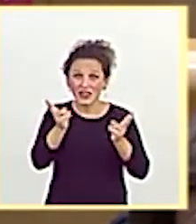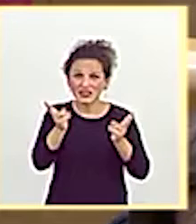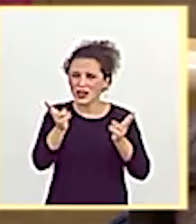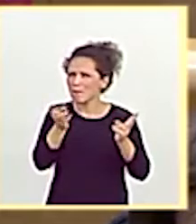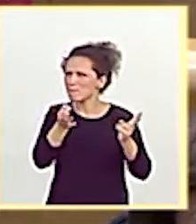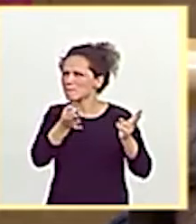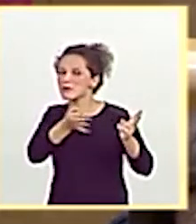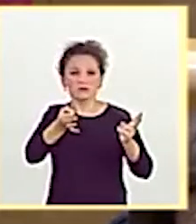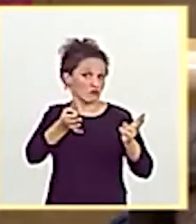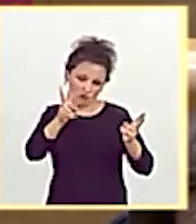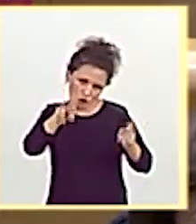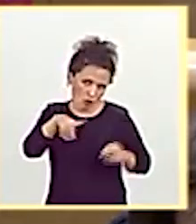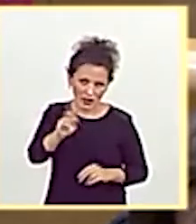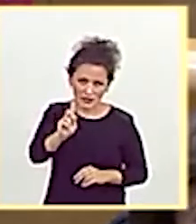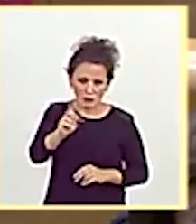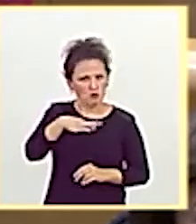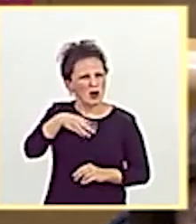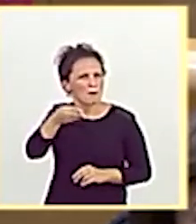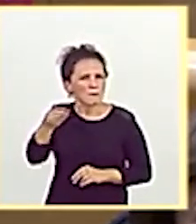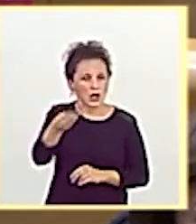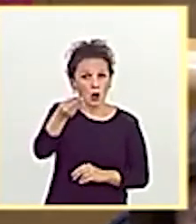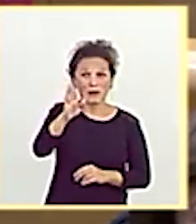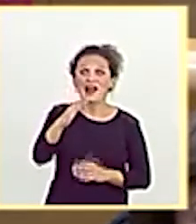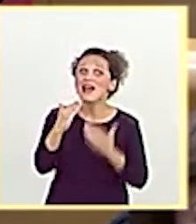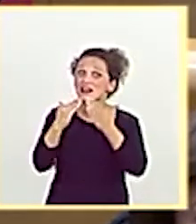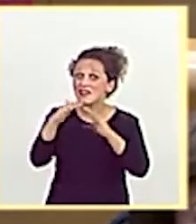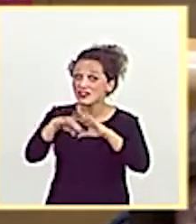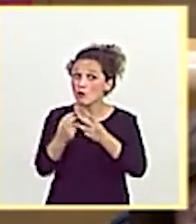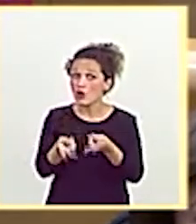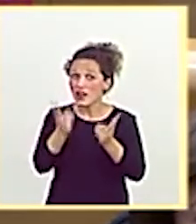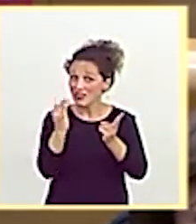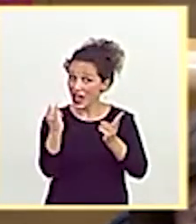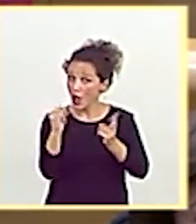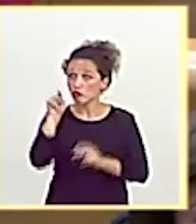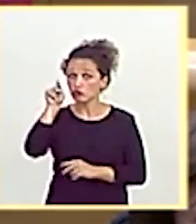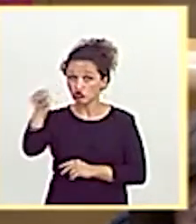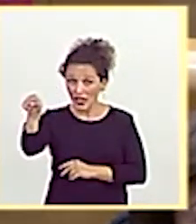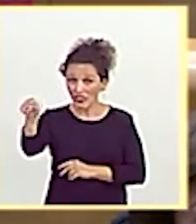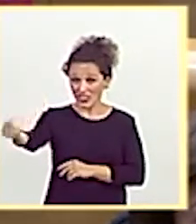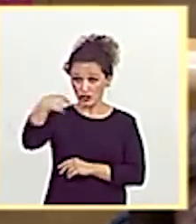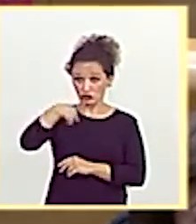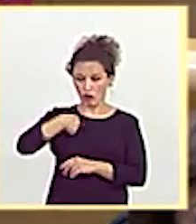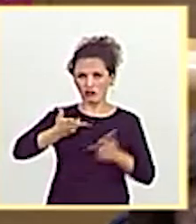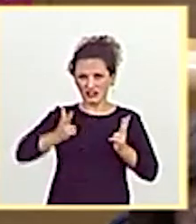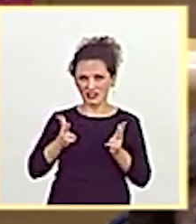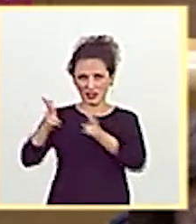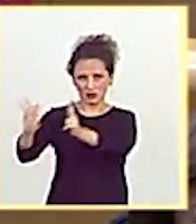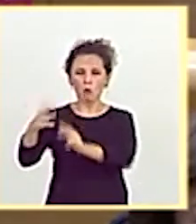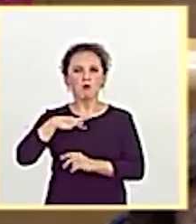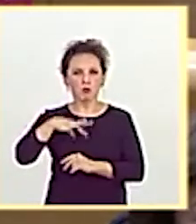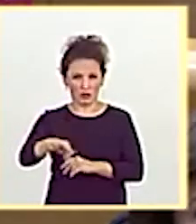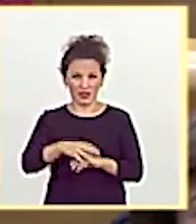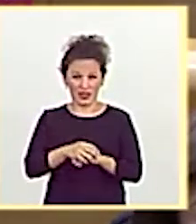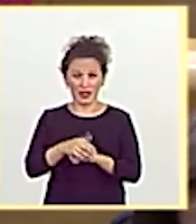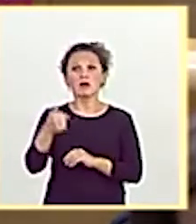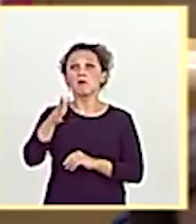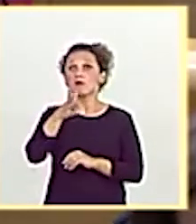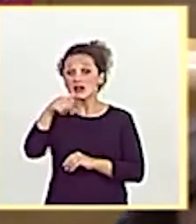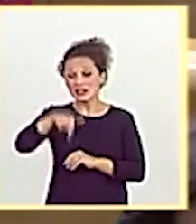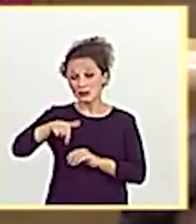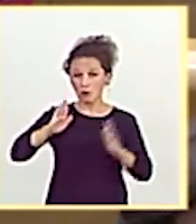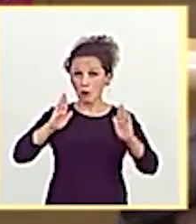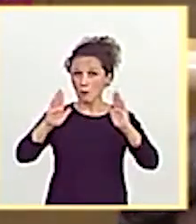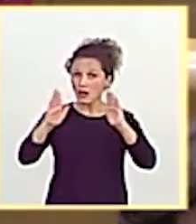muy mejorable. Pero gracias a que tenemos una democracia, usted y yo estamos sentados aquí. Y creo que en un momento